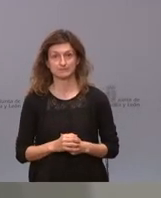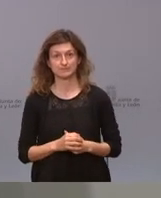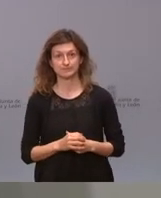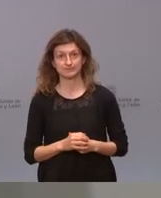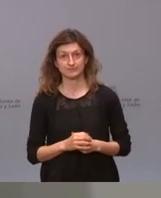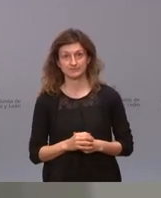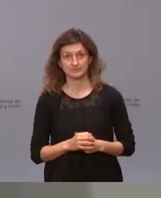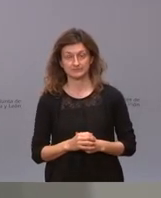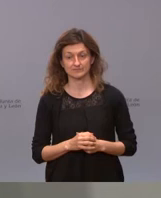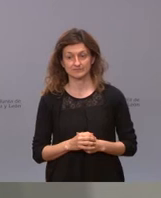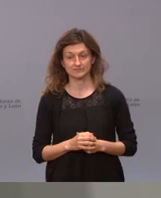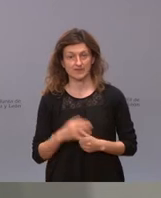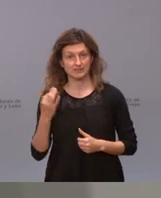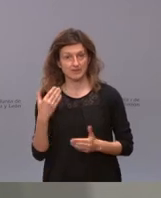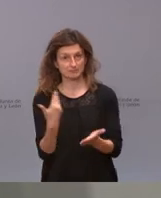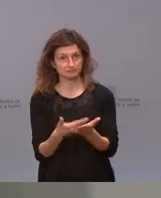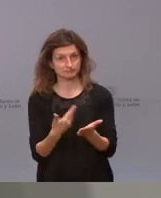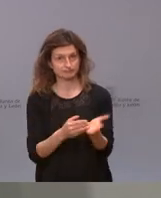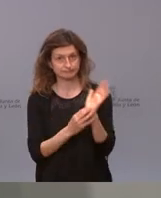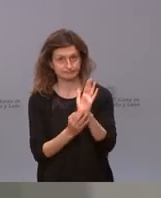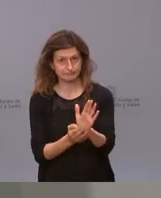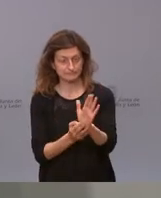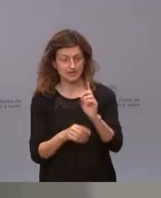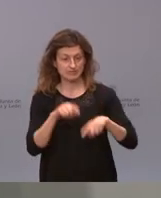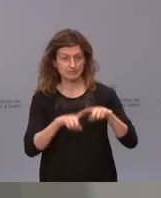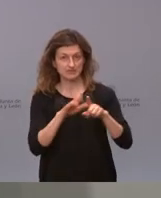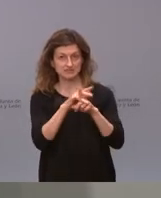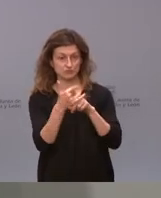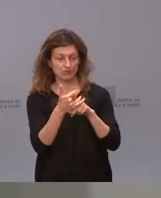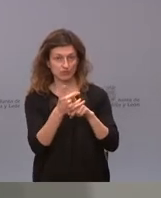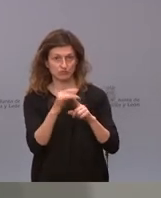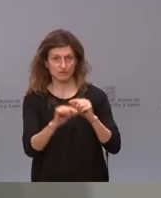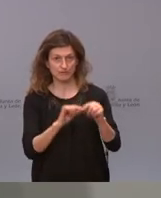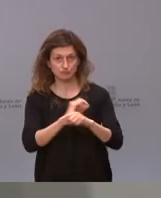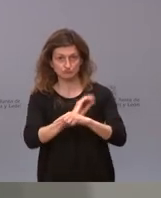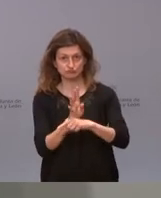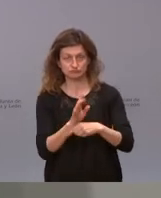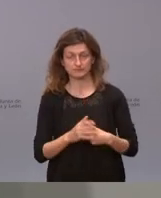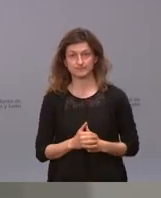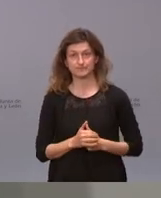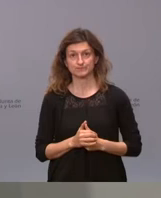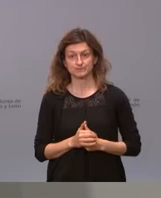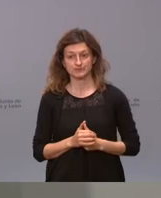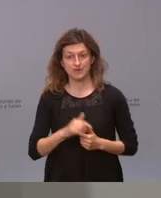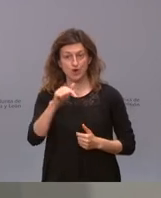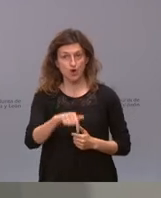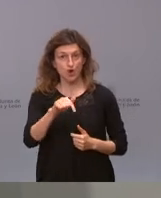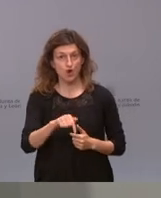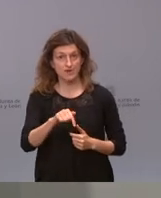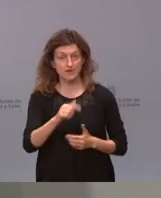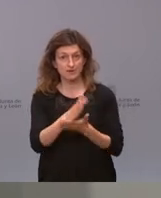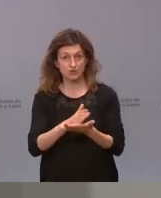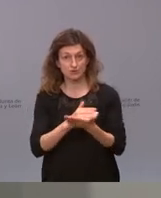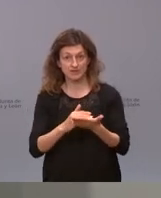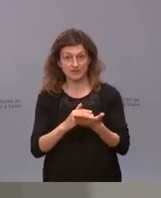Porque tiene que argumentarse de acuerdo a la situación epidemiológica y que nosotros, a día de hoy, somos la quinta comunidad